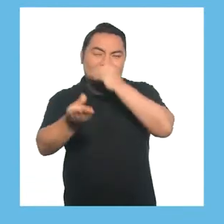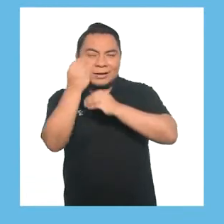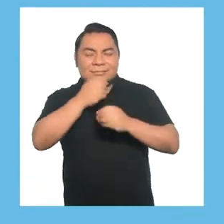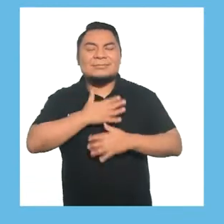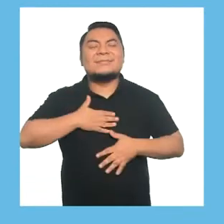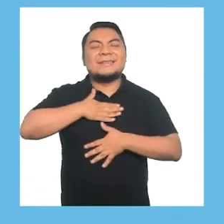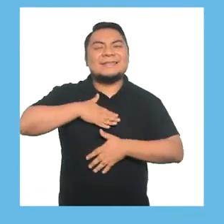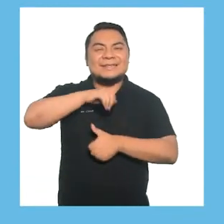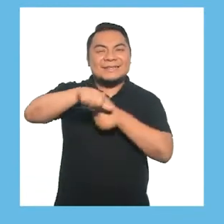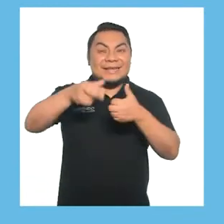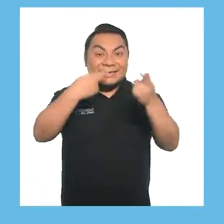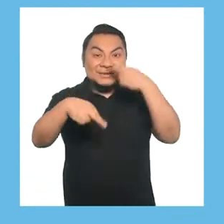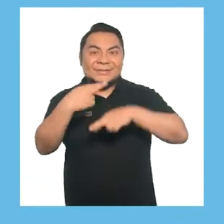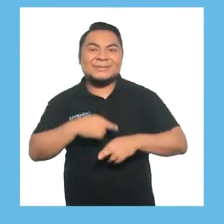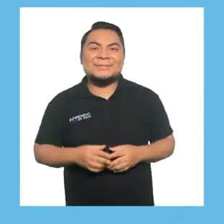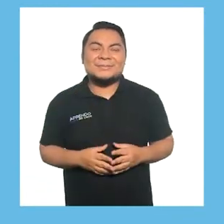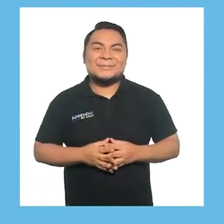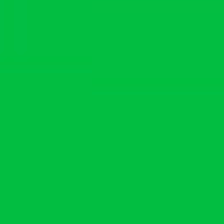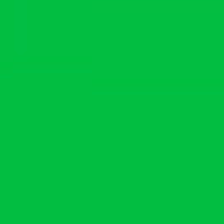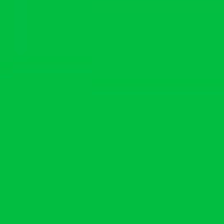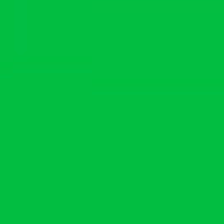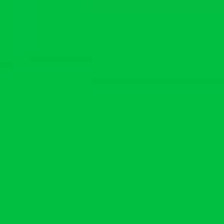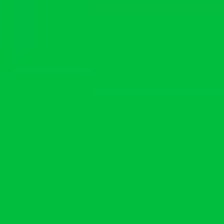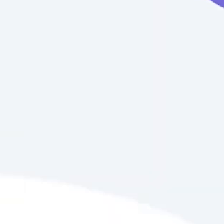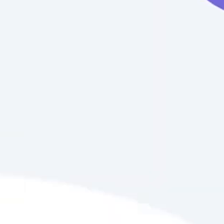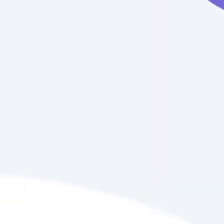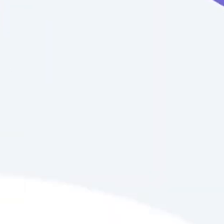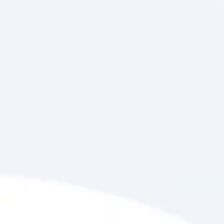aprendizaje y diversión. ¡Ya venimos!